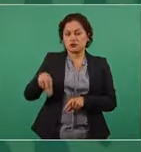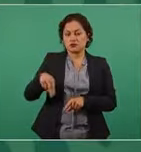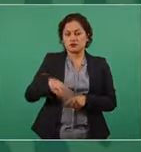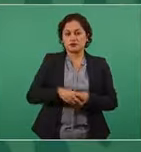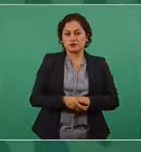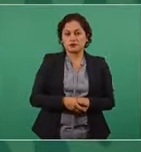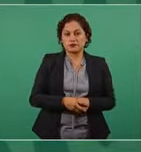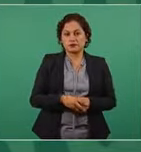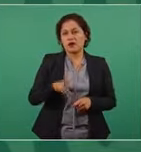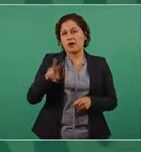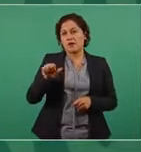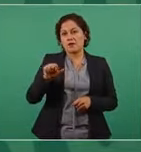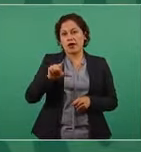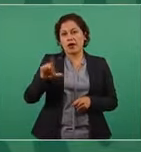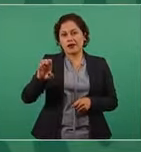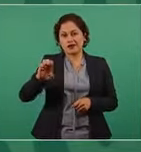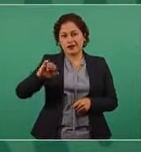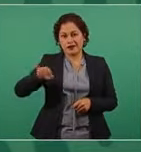Vallejo